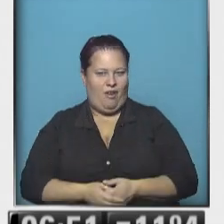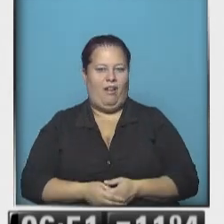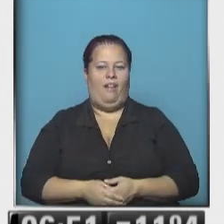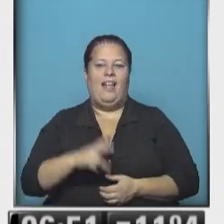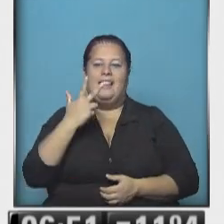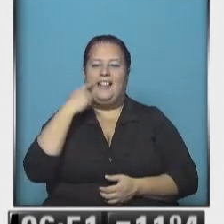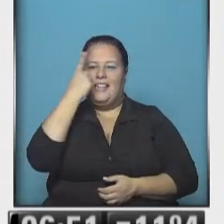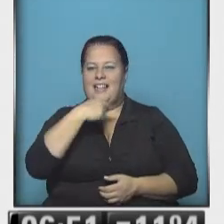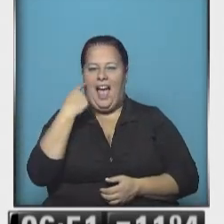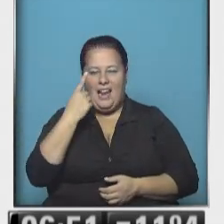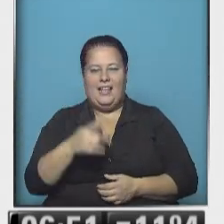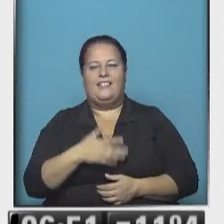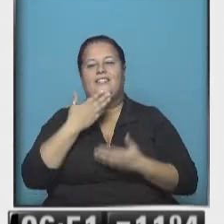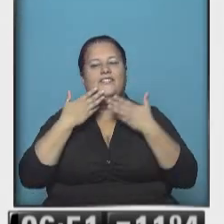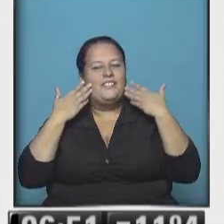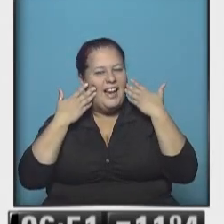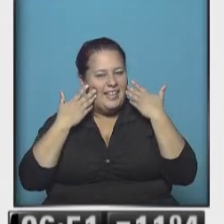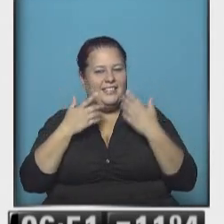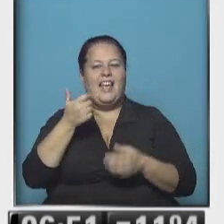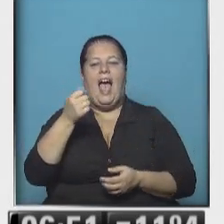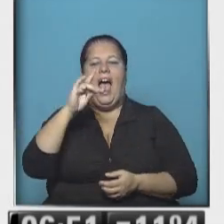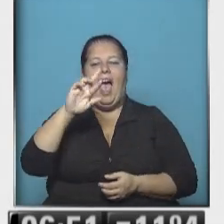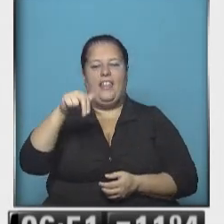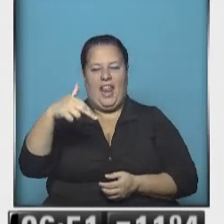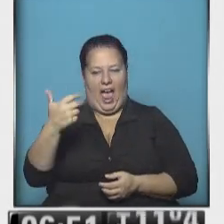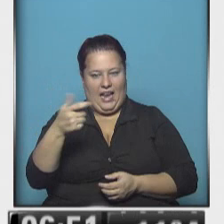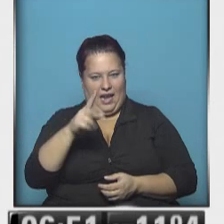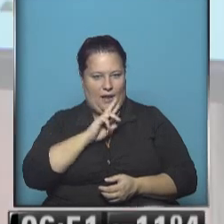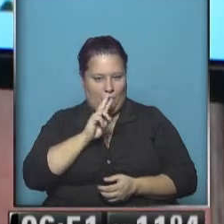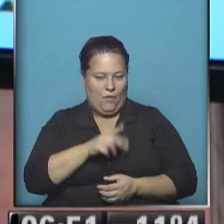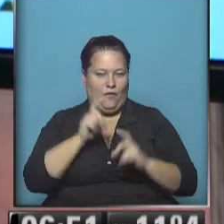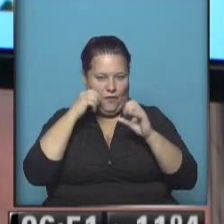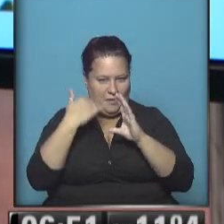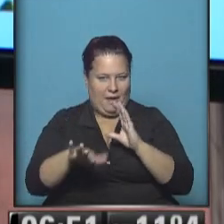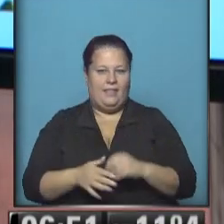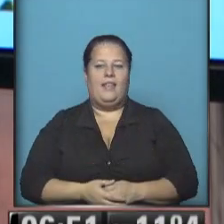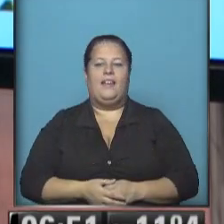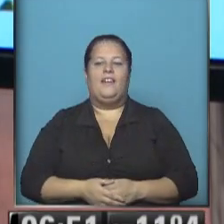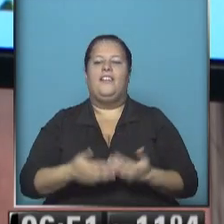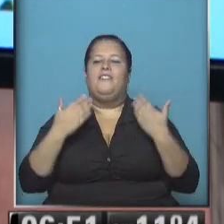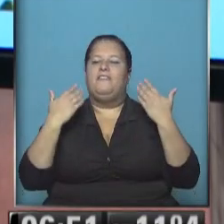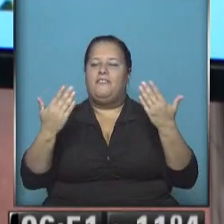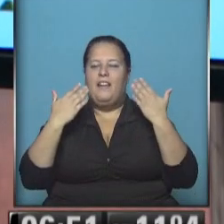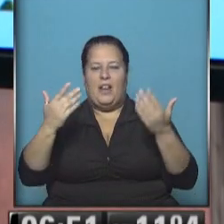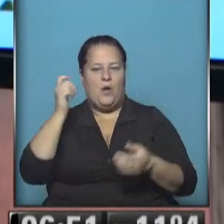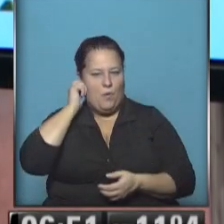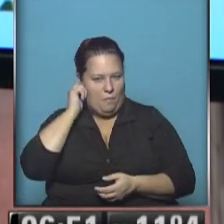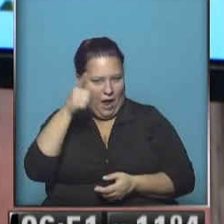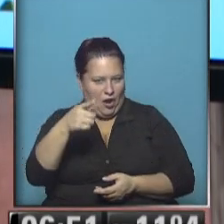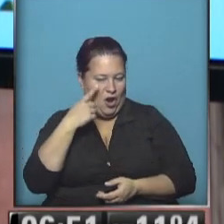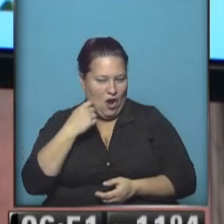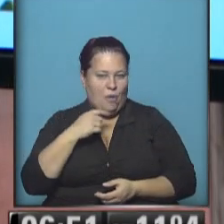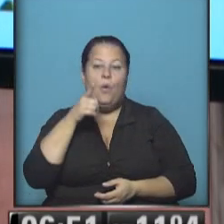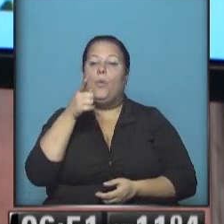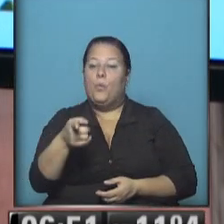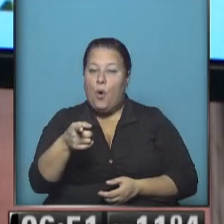Con tres caritas, mira, felices. Adriana nos manda esta foto. Adri, querida, felicísimo cumpleaños para él.